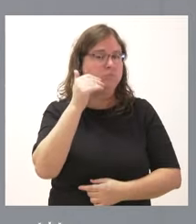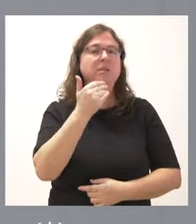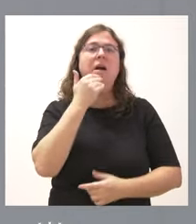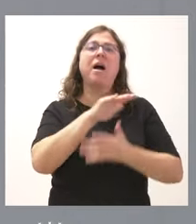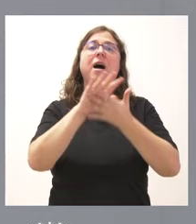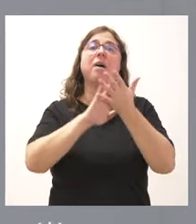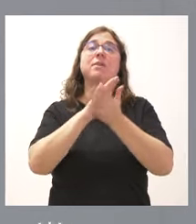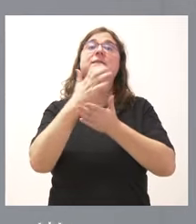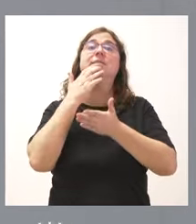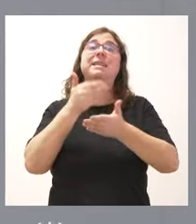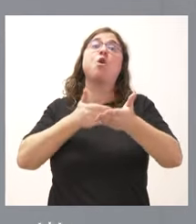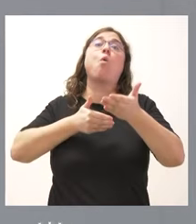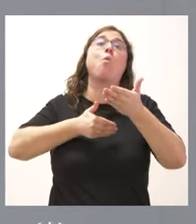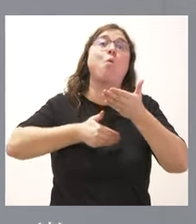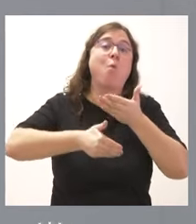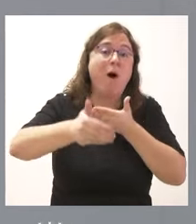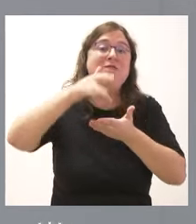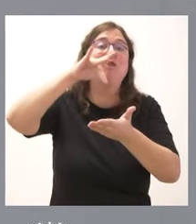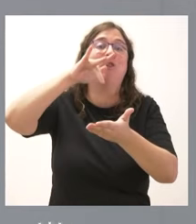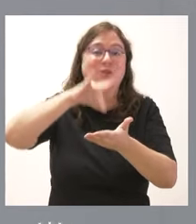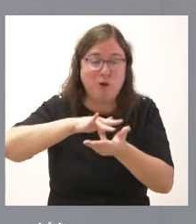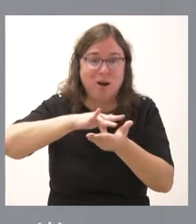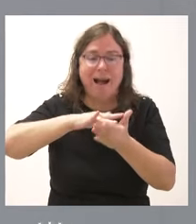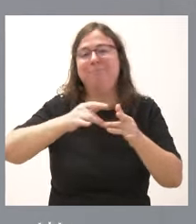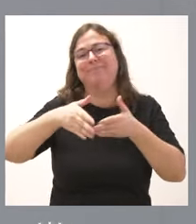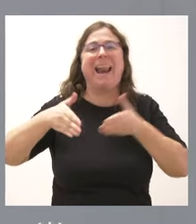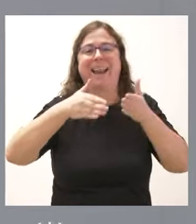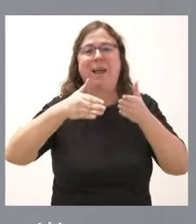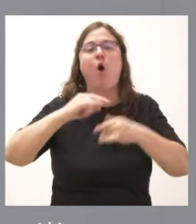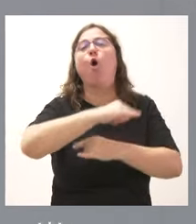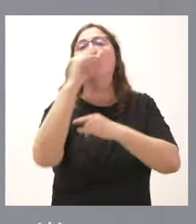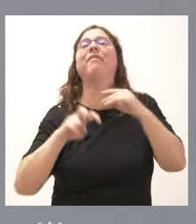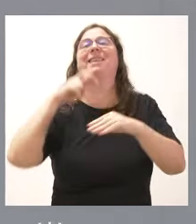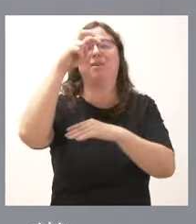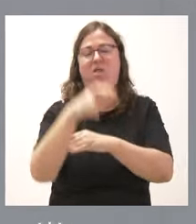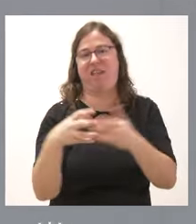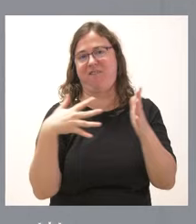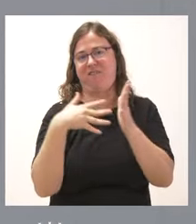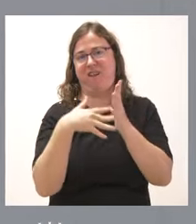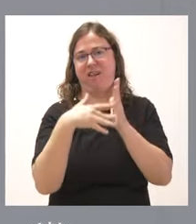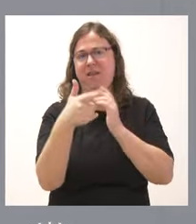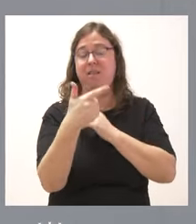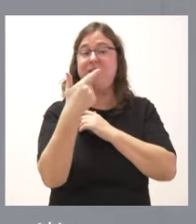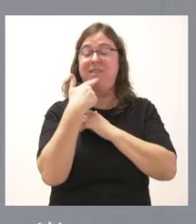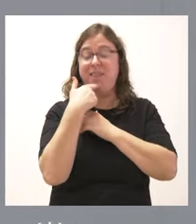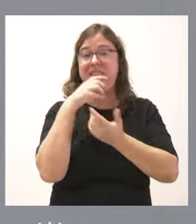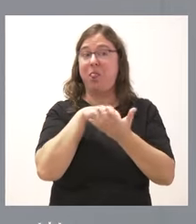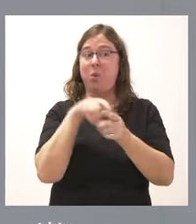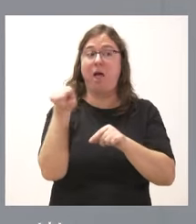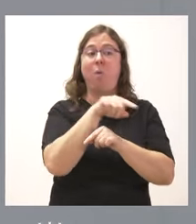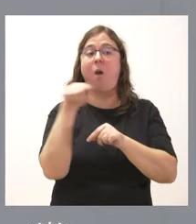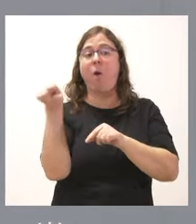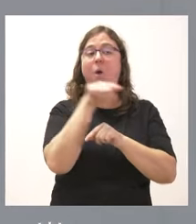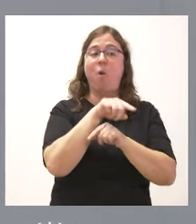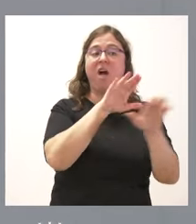cuando llegáramos a ese río cruzaremos ese puente. Muy pocos tenían dudas a qué orilla del río se iba a